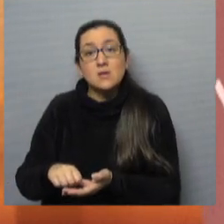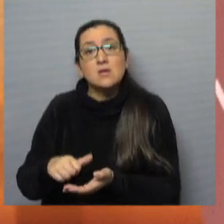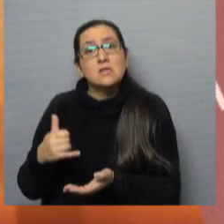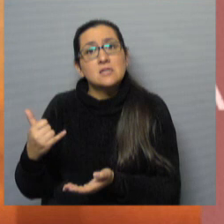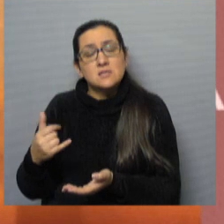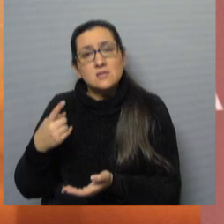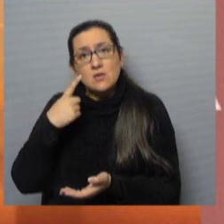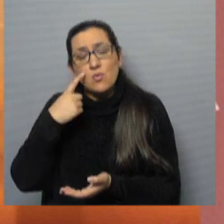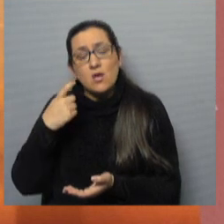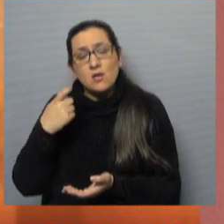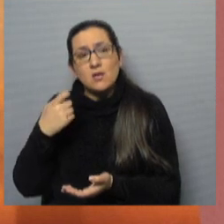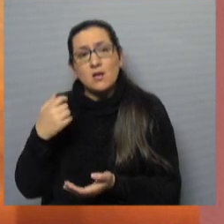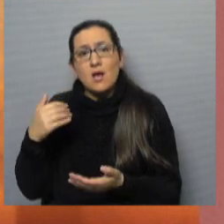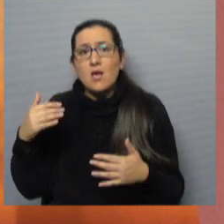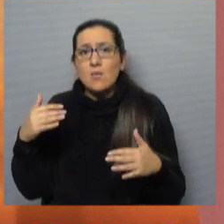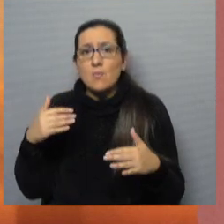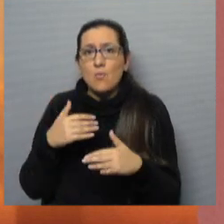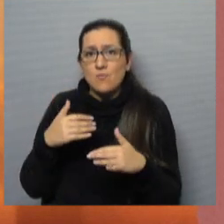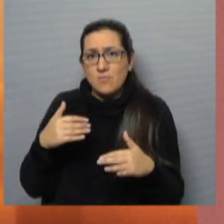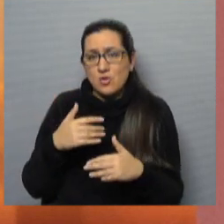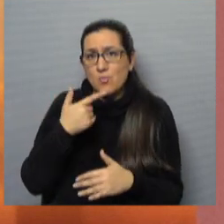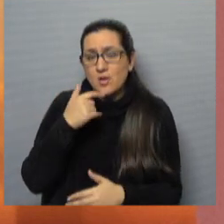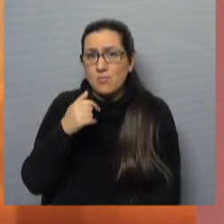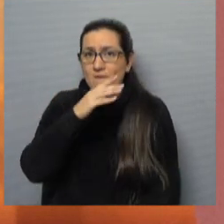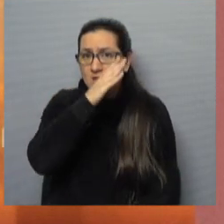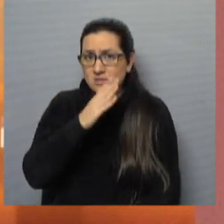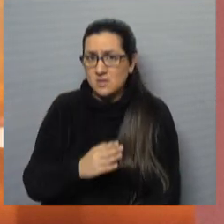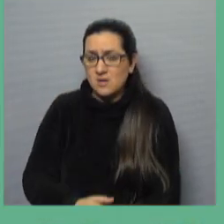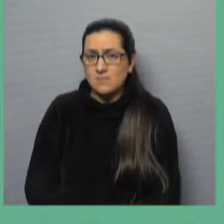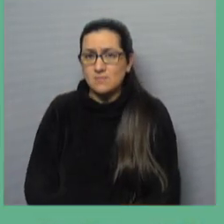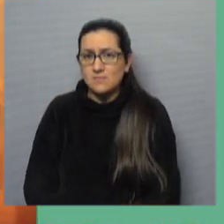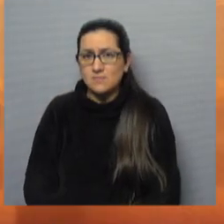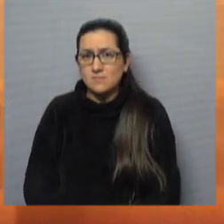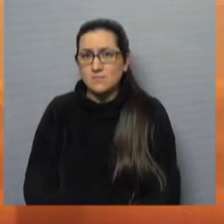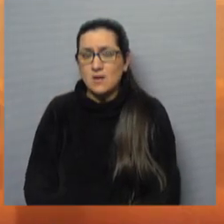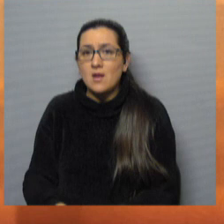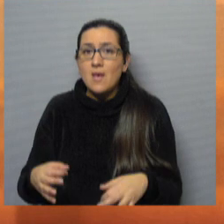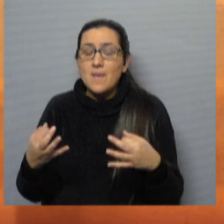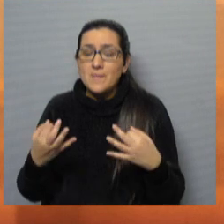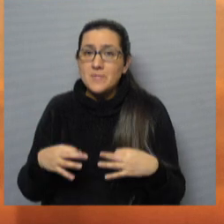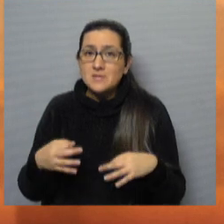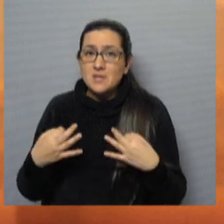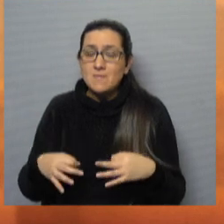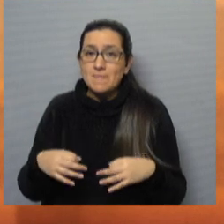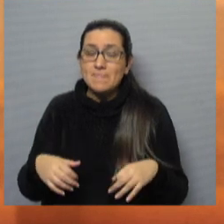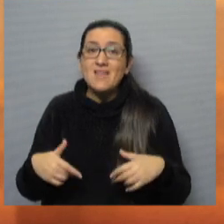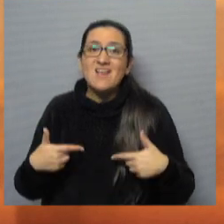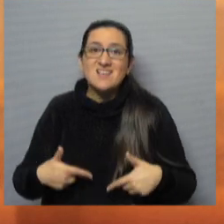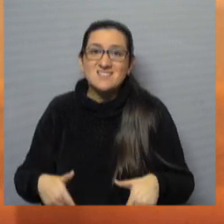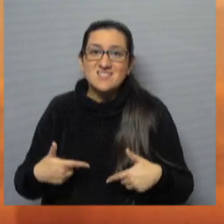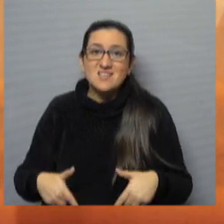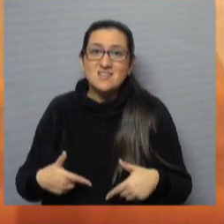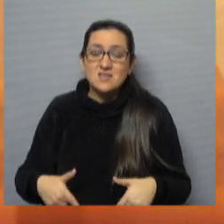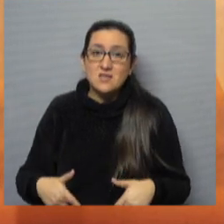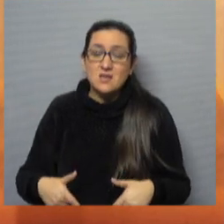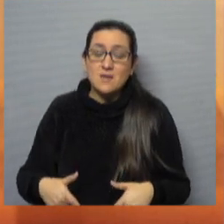en ese sentido de Brasil, en particular de la Cancillería Brasileña